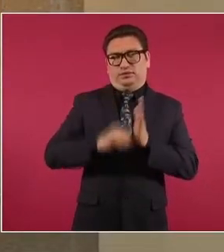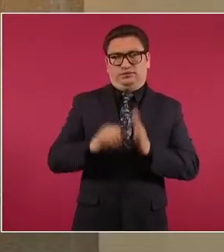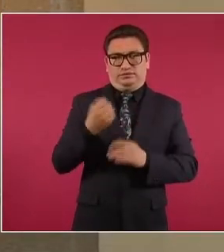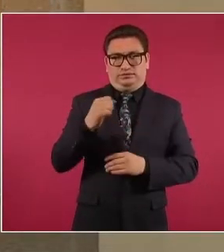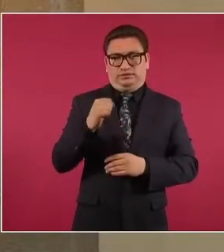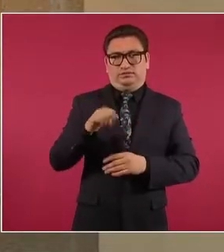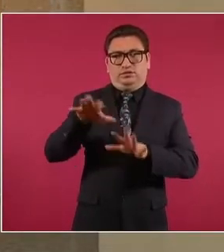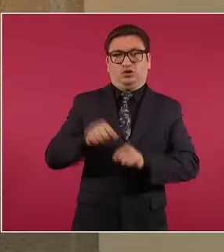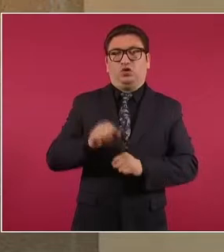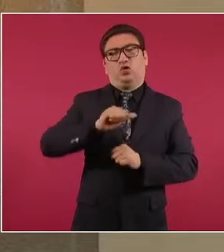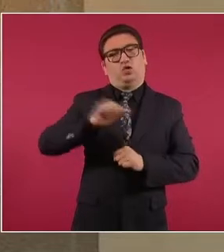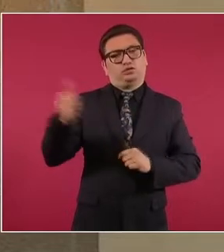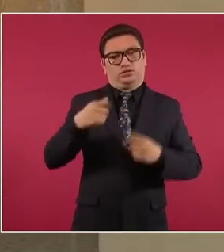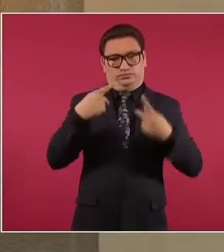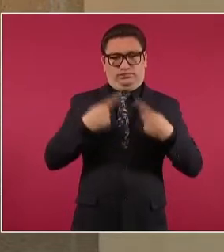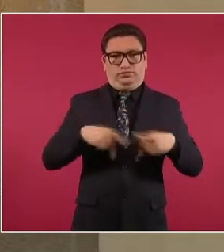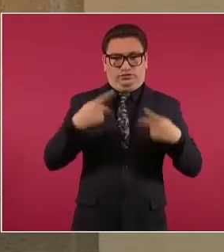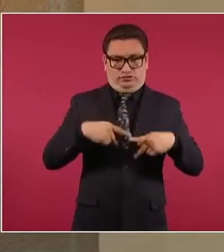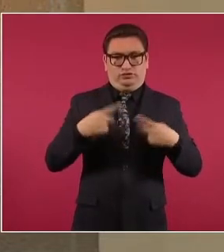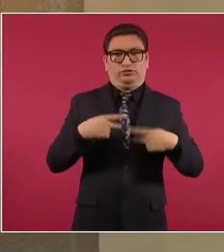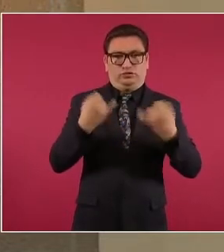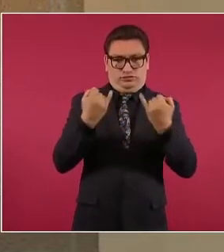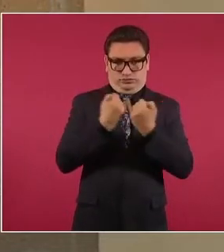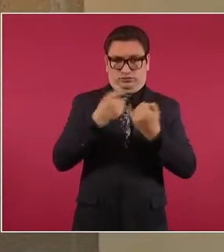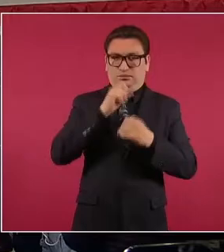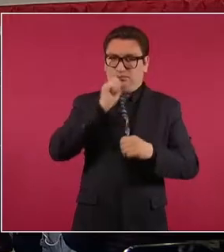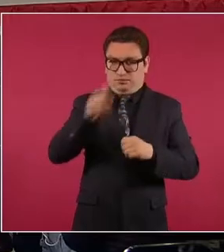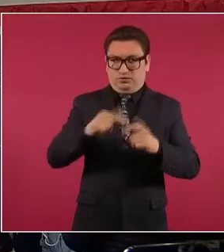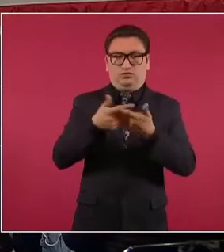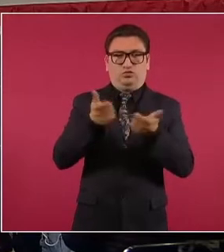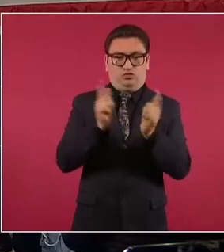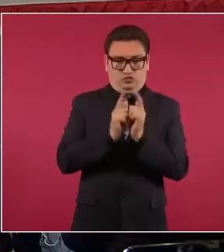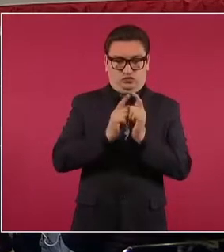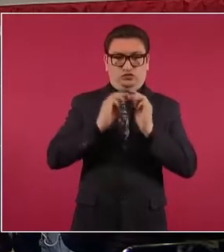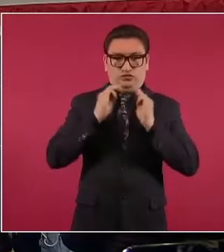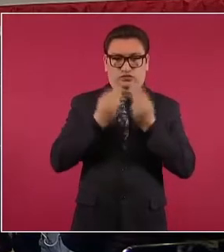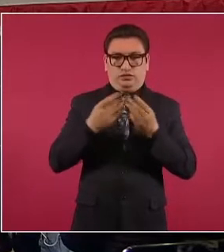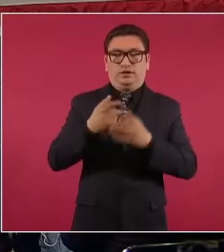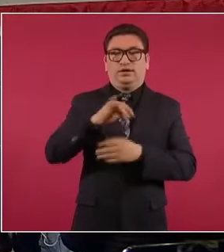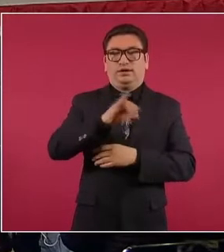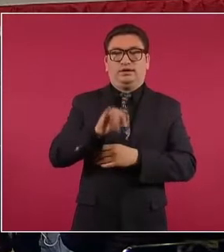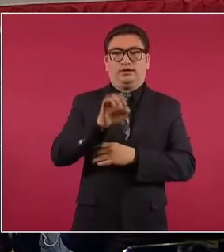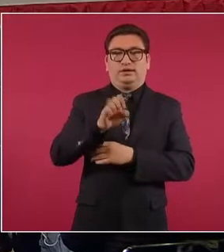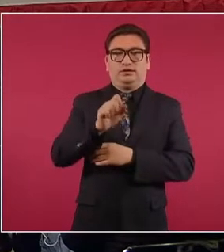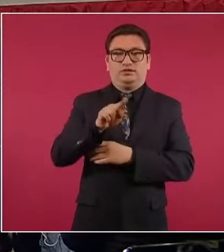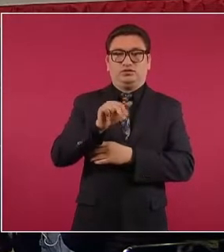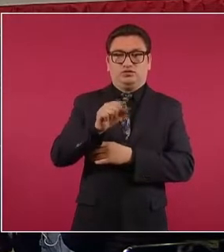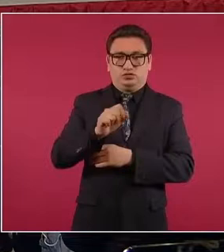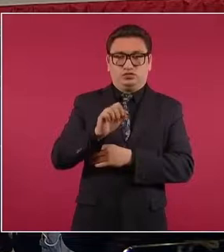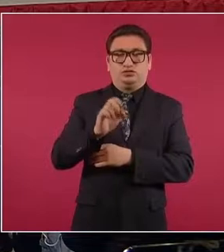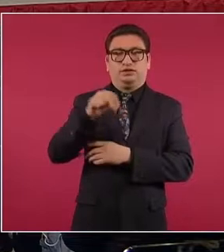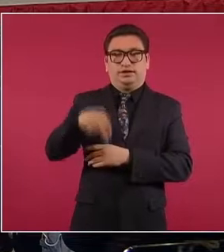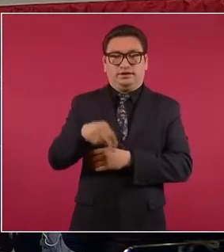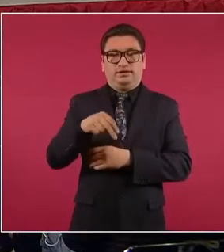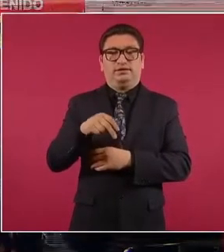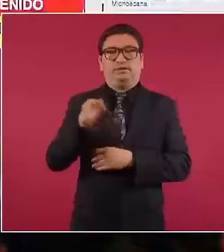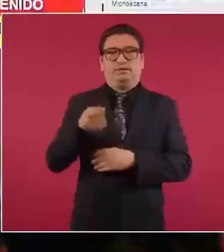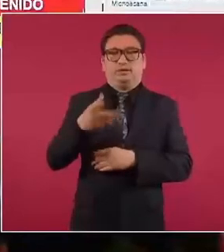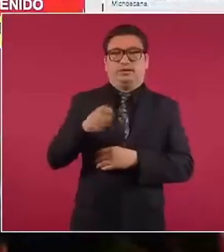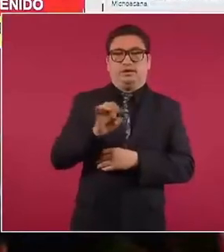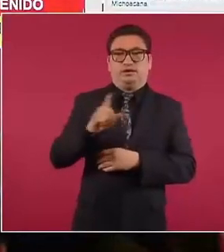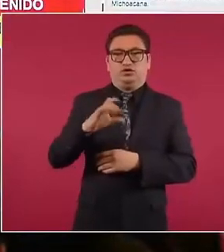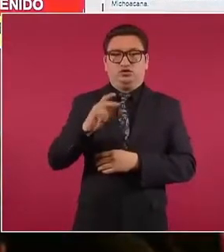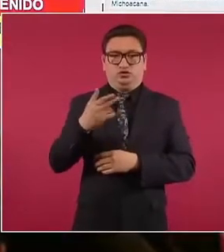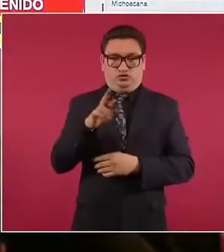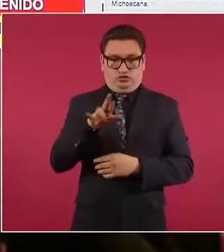sido detenido otro sujeto vinculado a este grupo criminal, conocido como Jesús N., alias El Chore, que ya está vinculado a